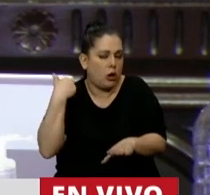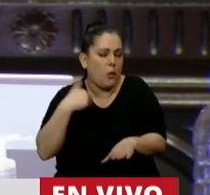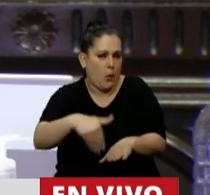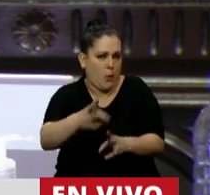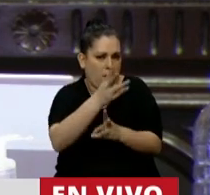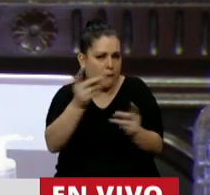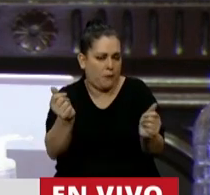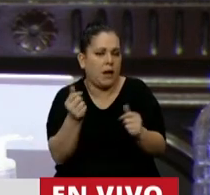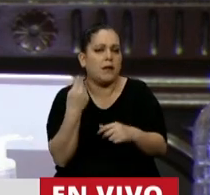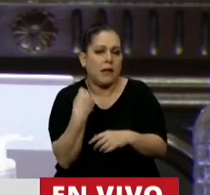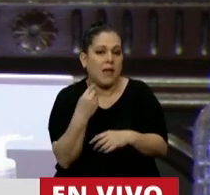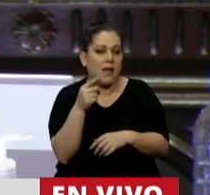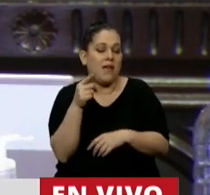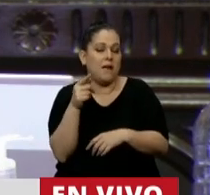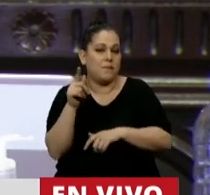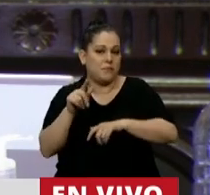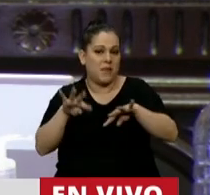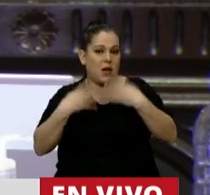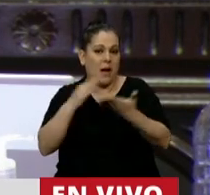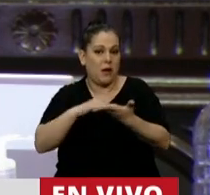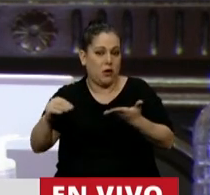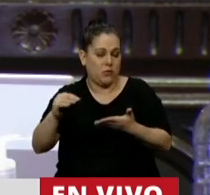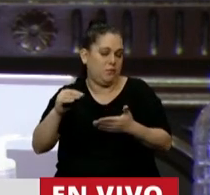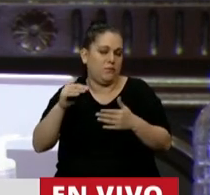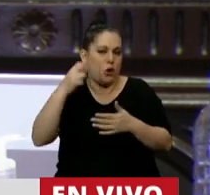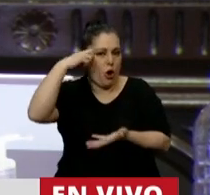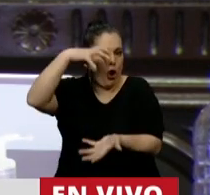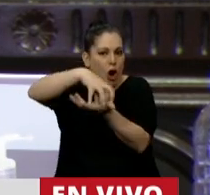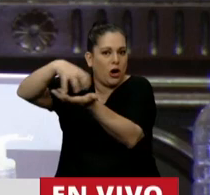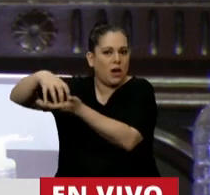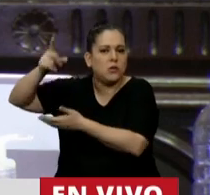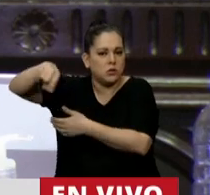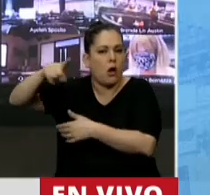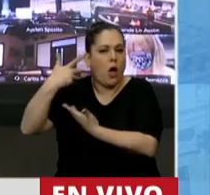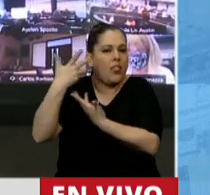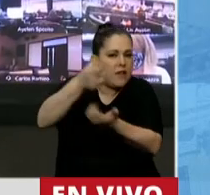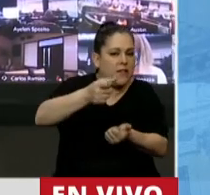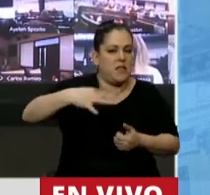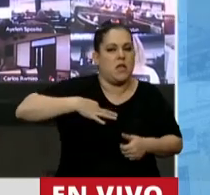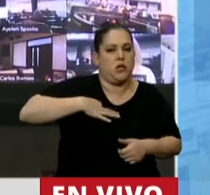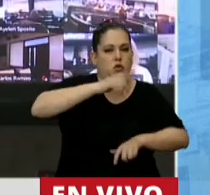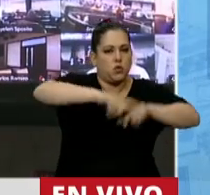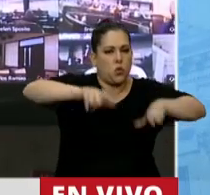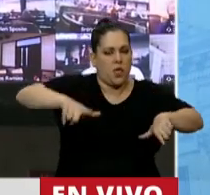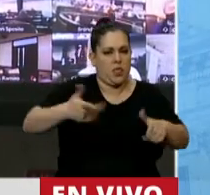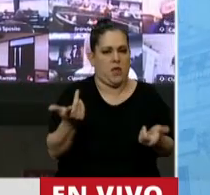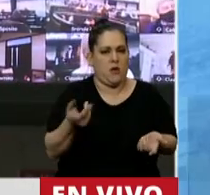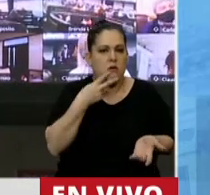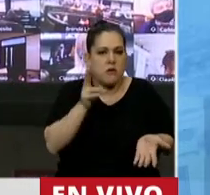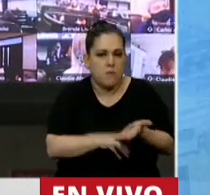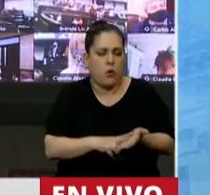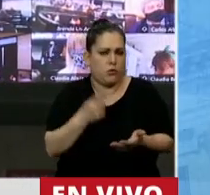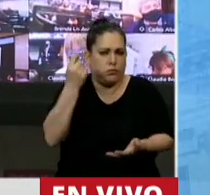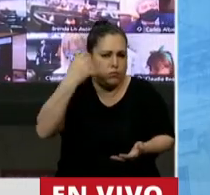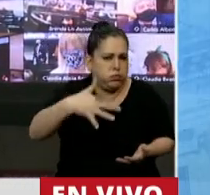terminando, en que los parlamentos asumieron la función de defender a los ciudadanos frente a una imposición